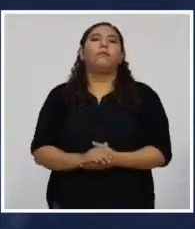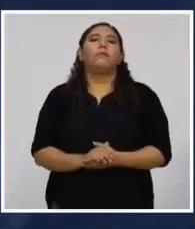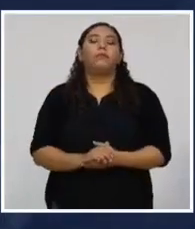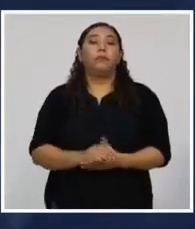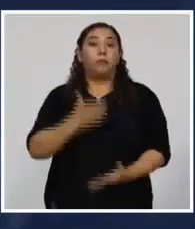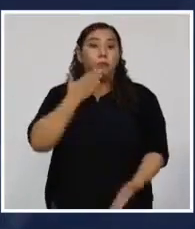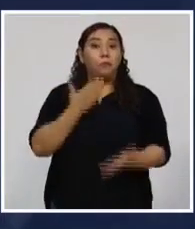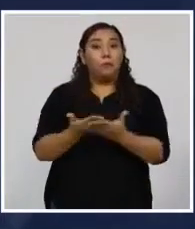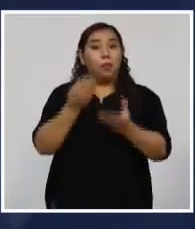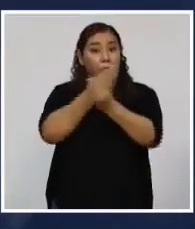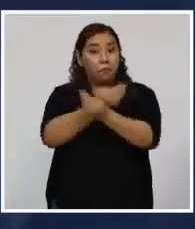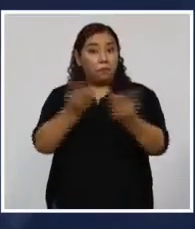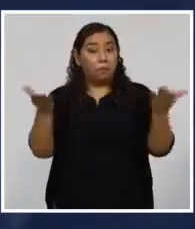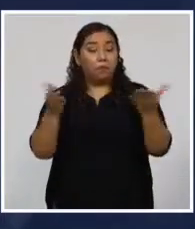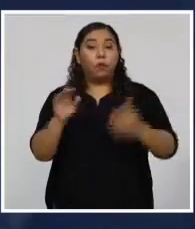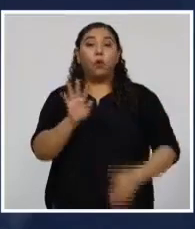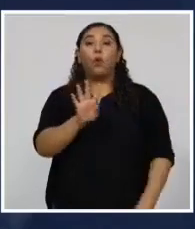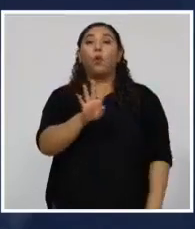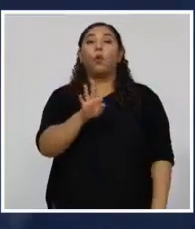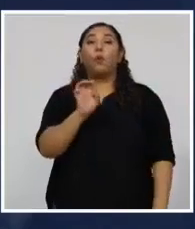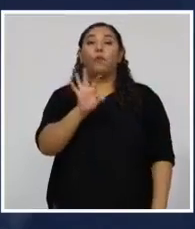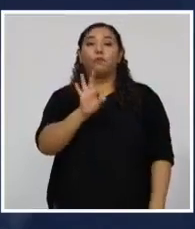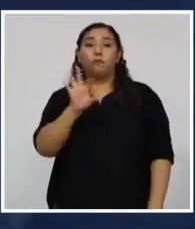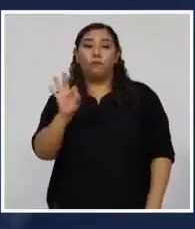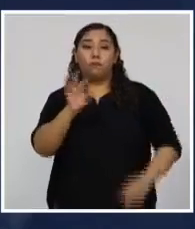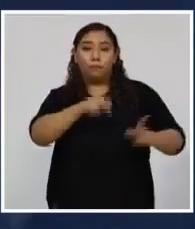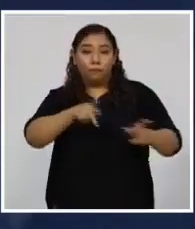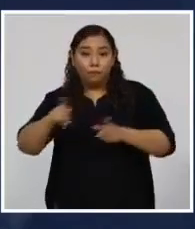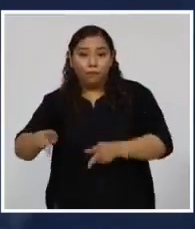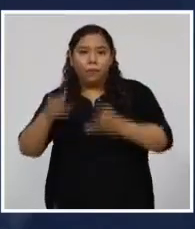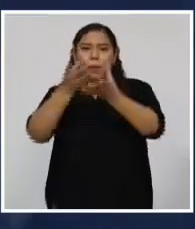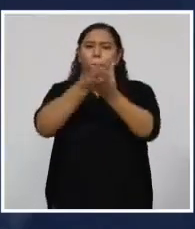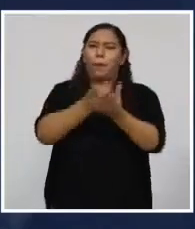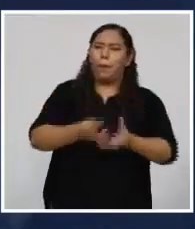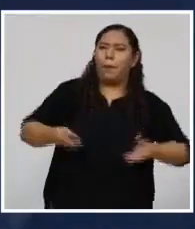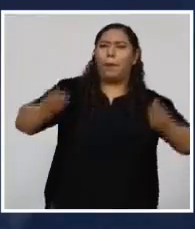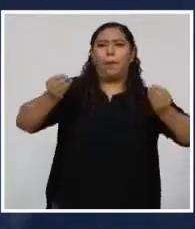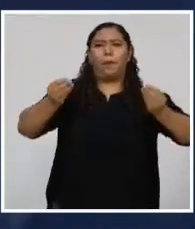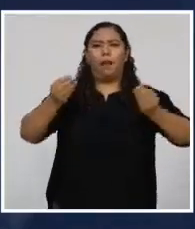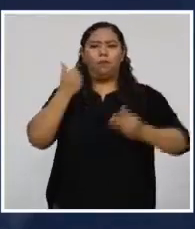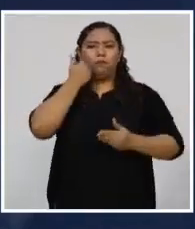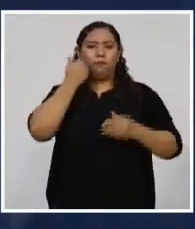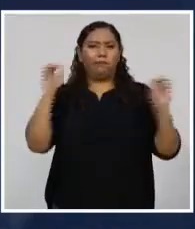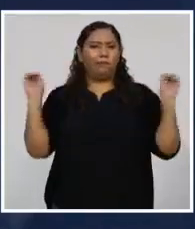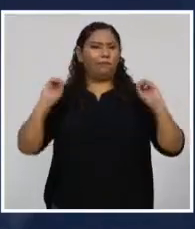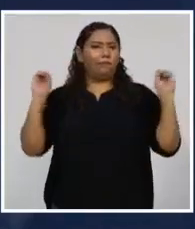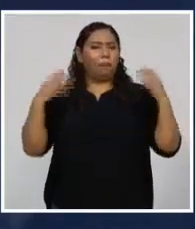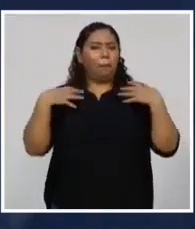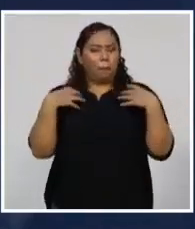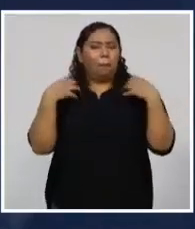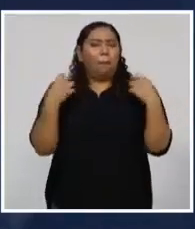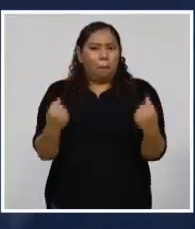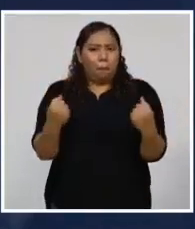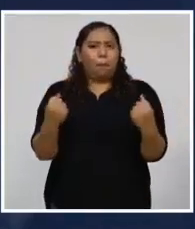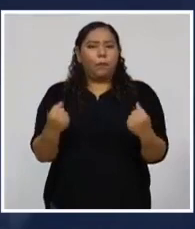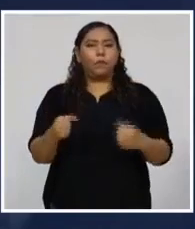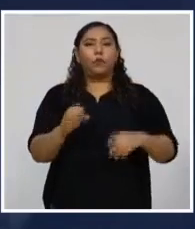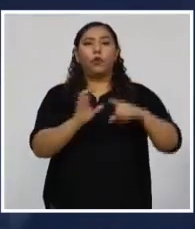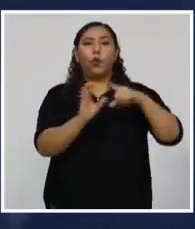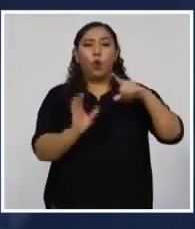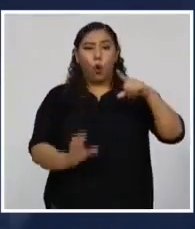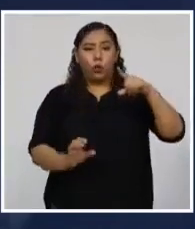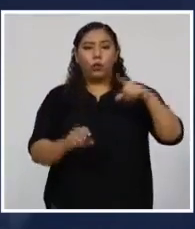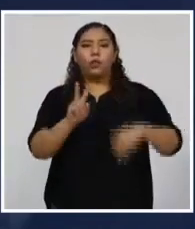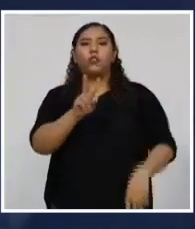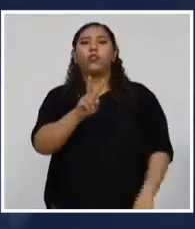noticia es que 499 compatriotas se han recuperado completamente de esta enfermedad. La mayoría del departamento de Cortés,